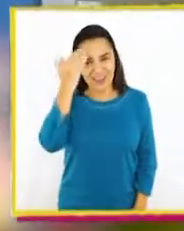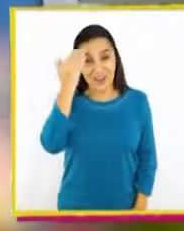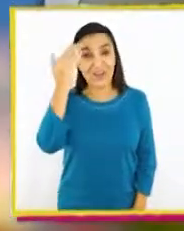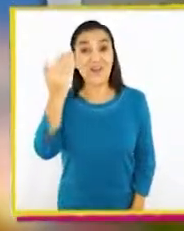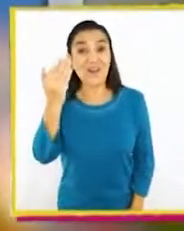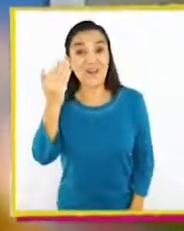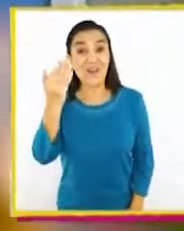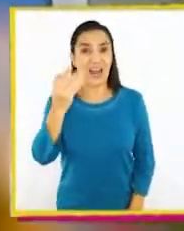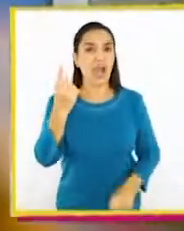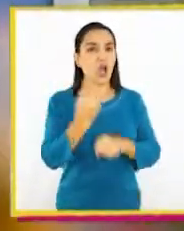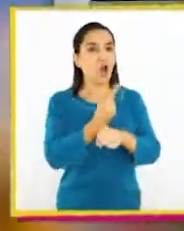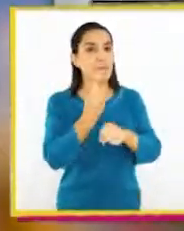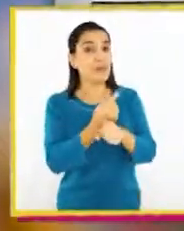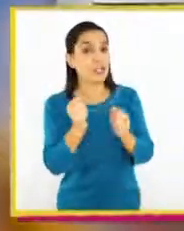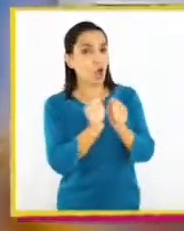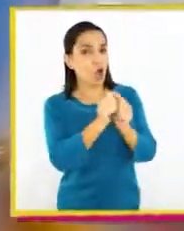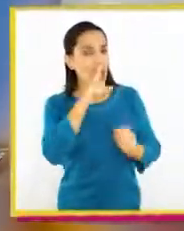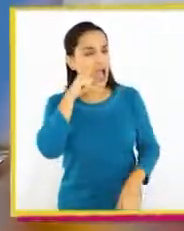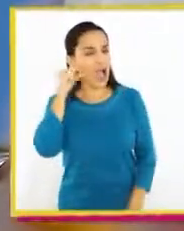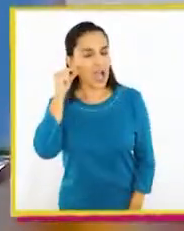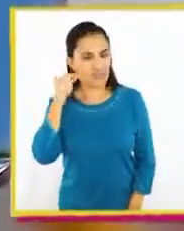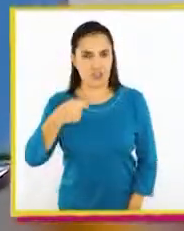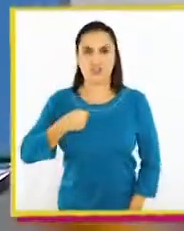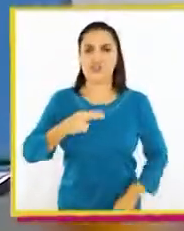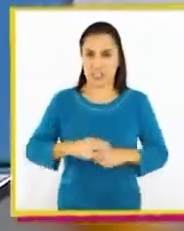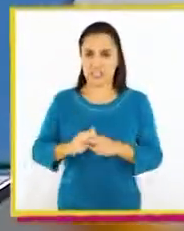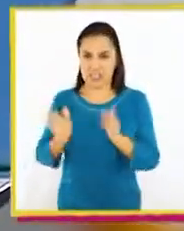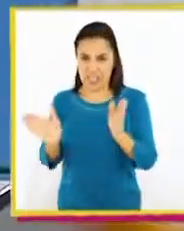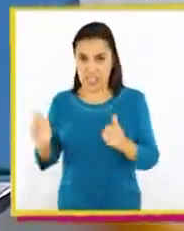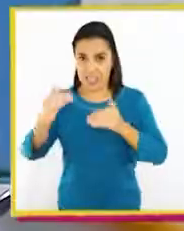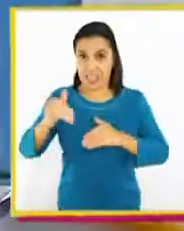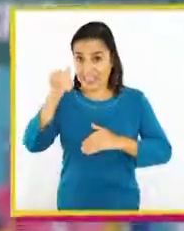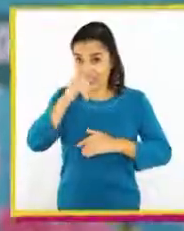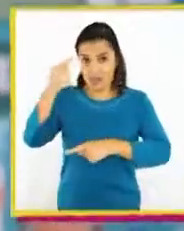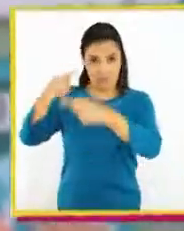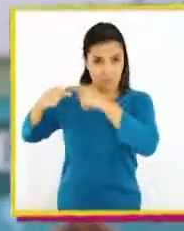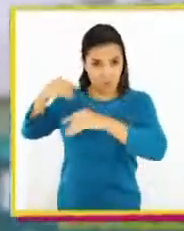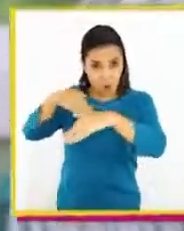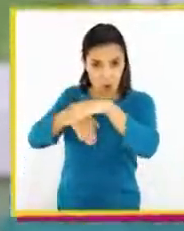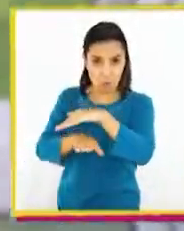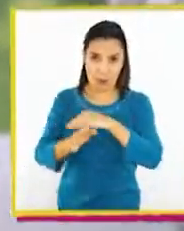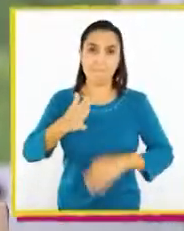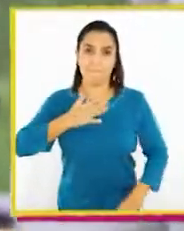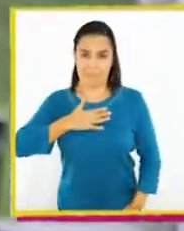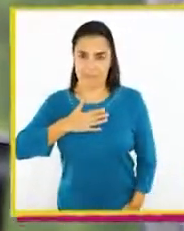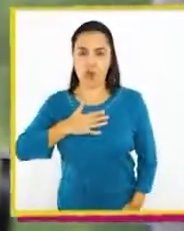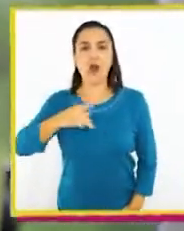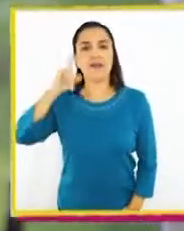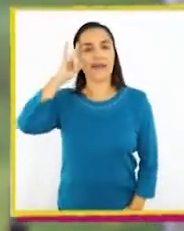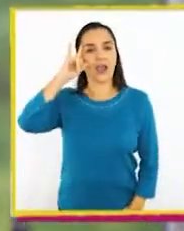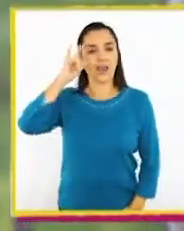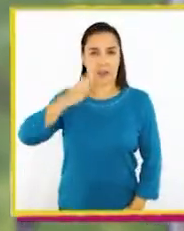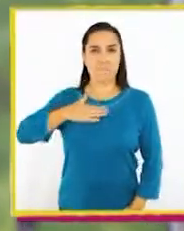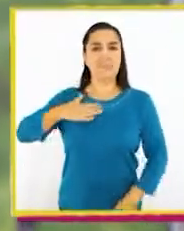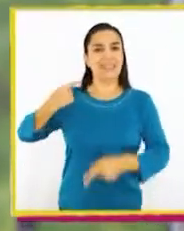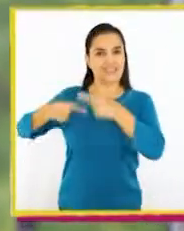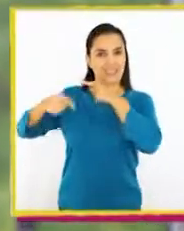¡Hola! Después de hablar con Aref, también quise hacer mi cápsula del tiempo. Yo también puse recuerdos de mi historia.